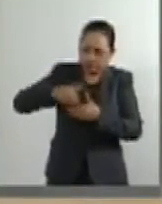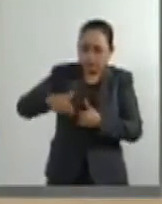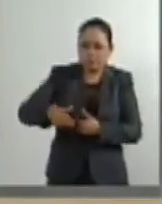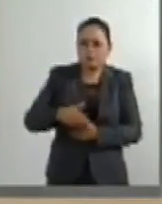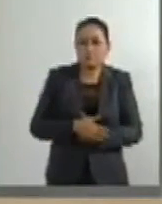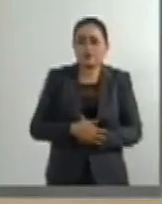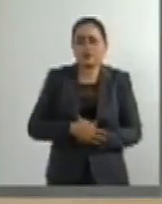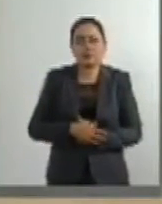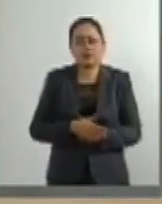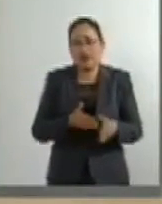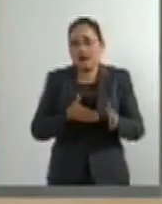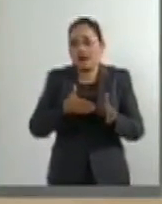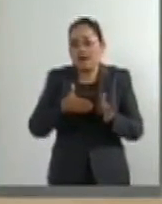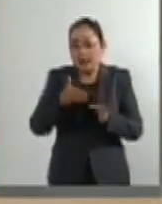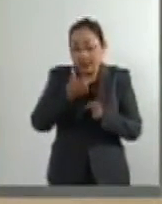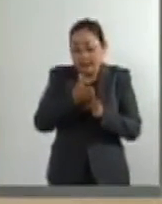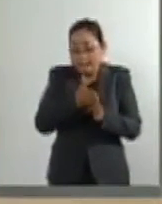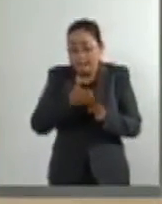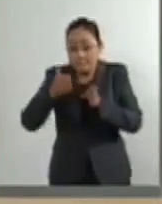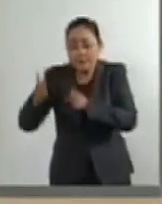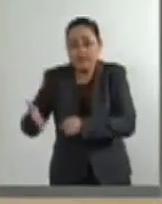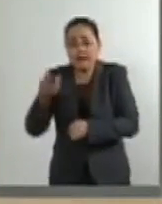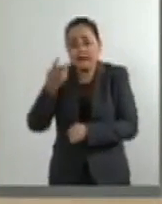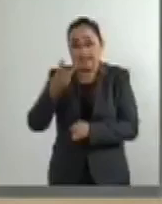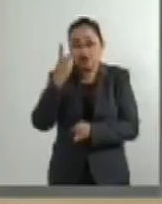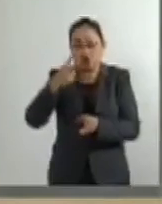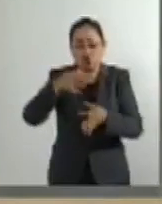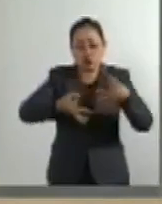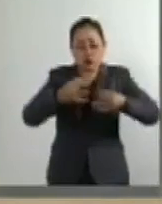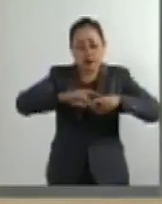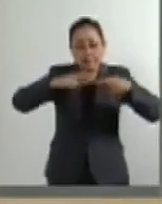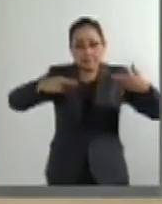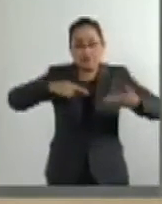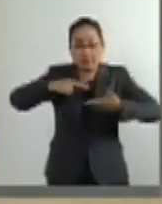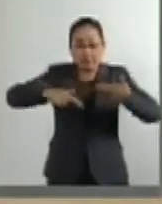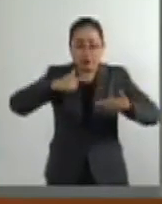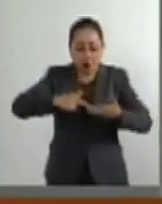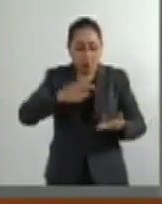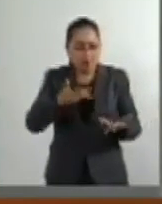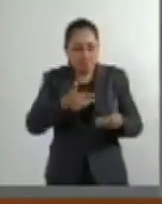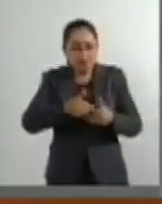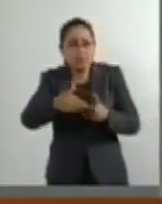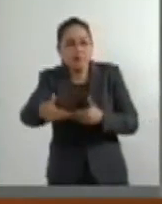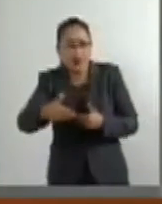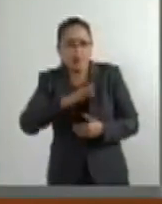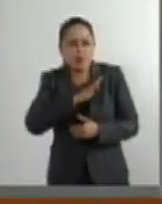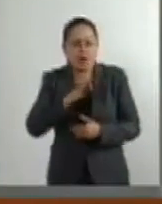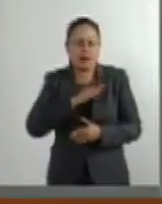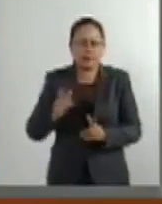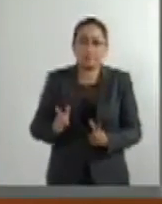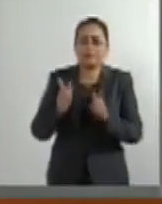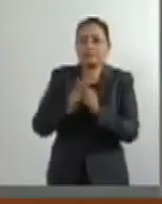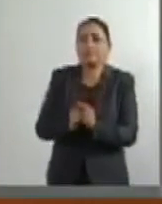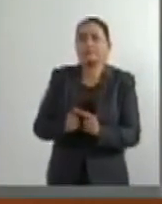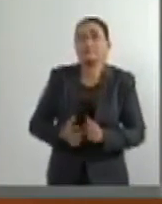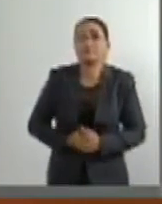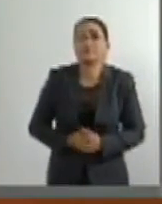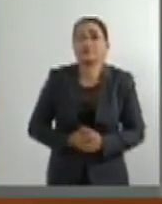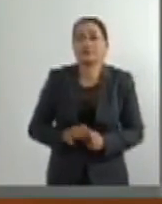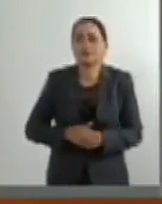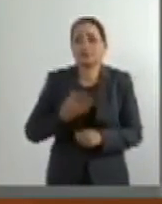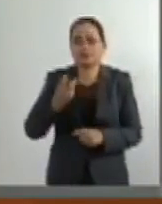postergar la entrada en vigor de estas dos salas regionales. Es cuanto y en este sentido